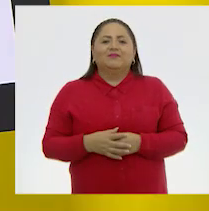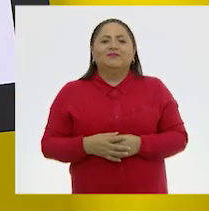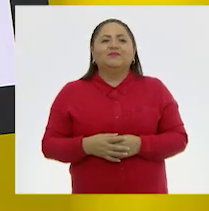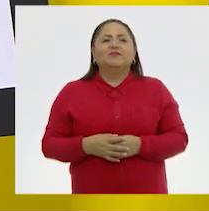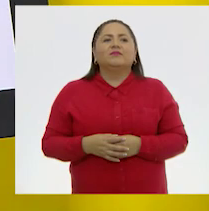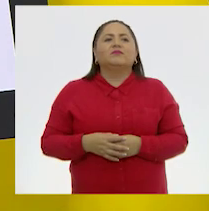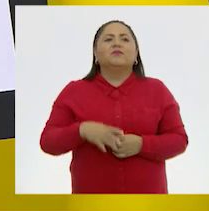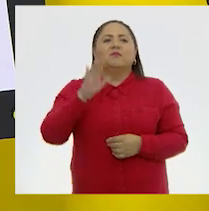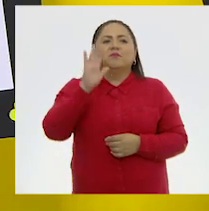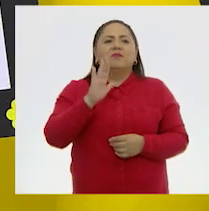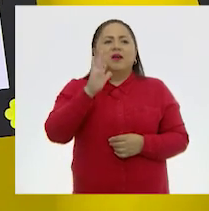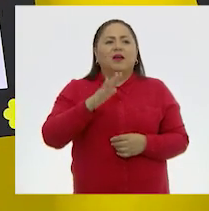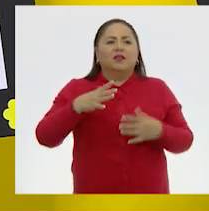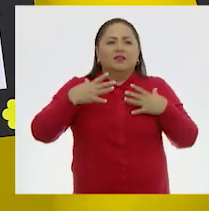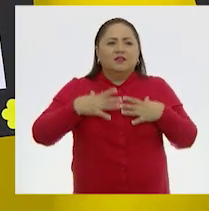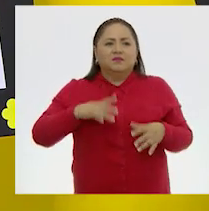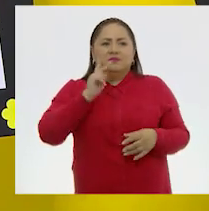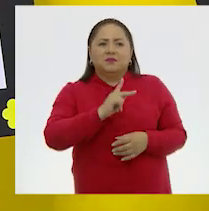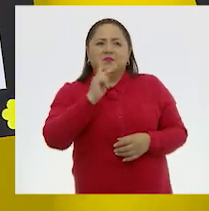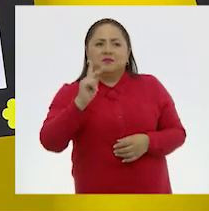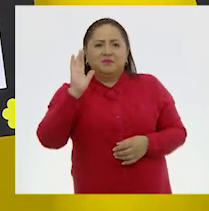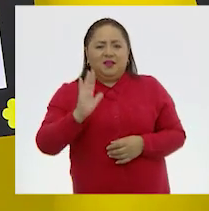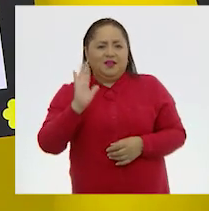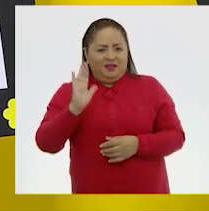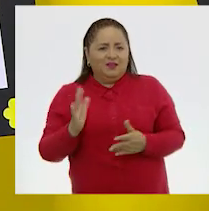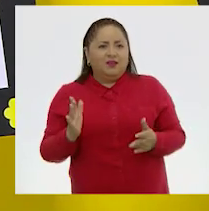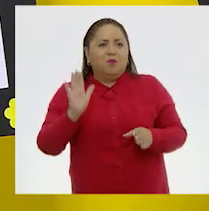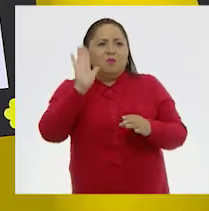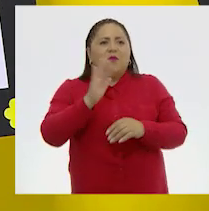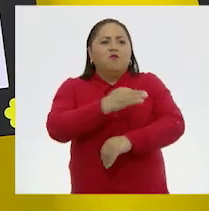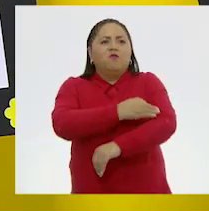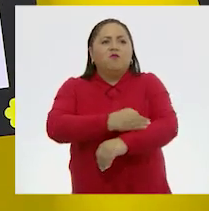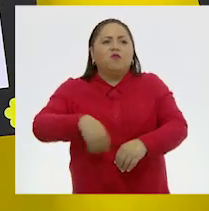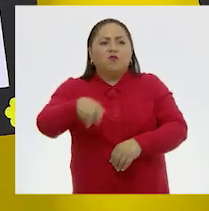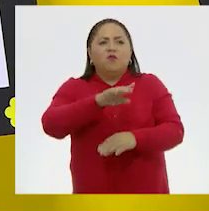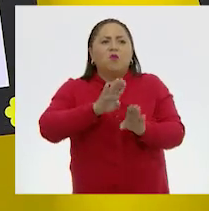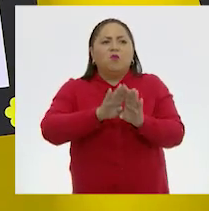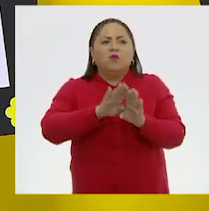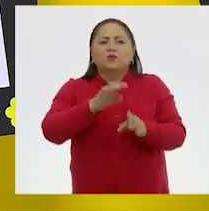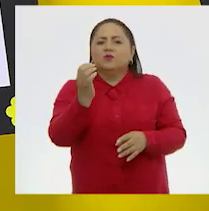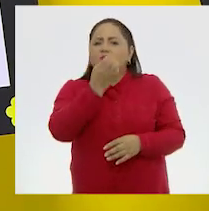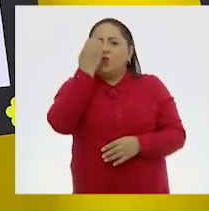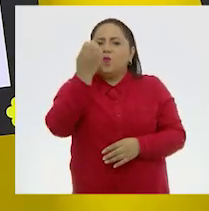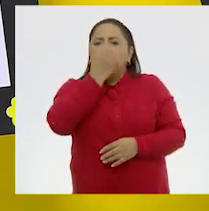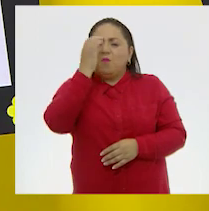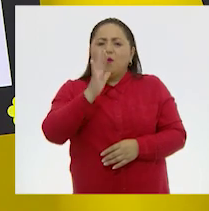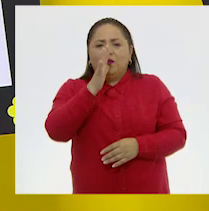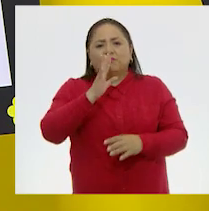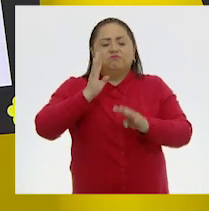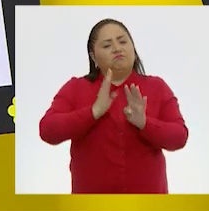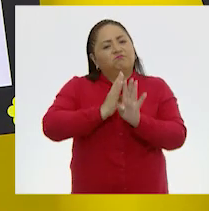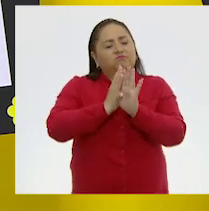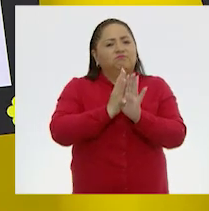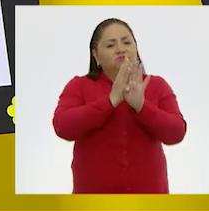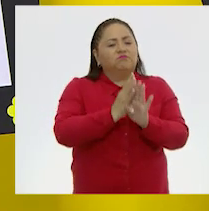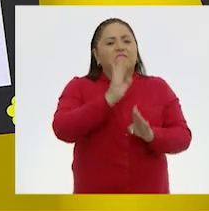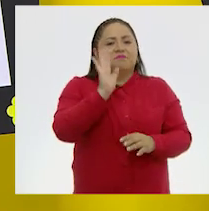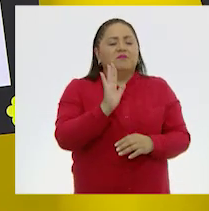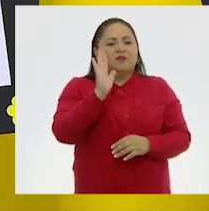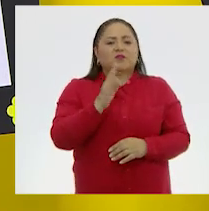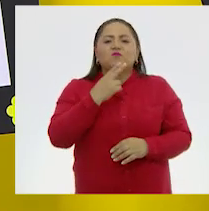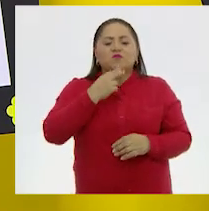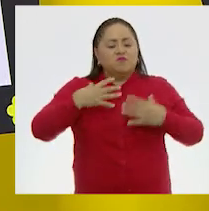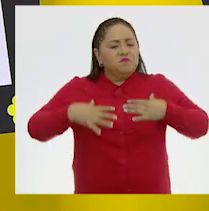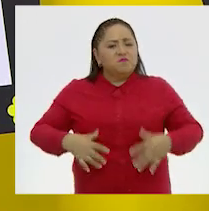Así es como si estuvieran uniformados, ¿no? Como si la familia fuera una especie de escuela y todos usaran